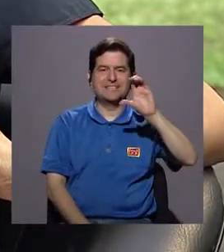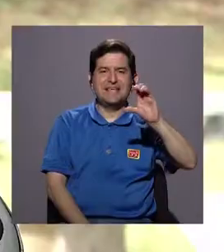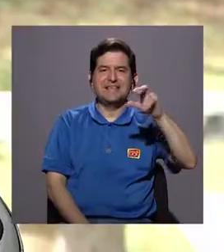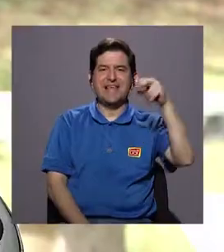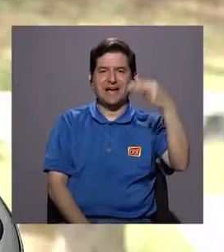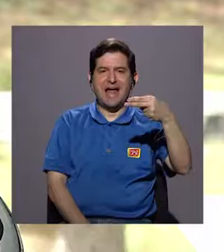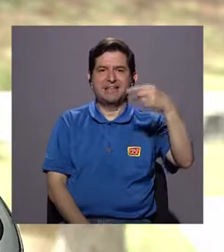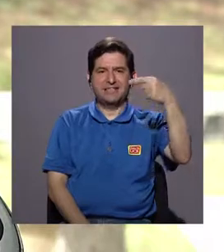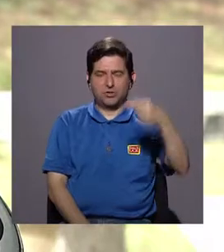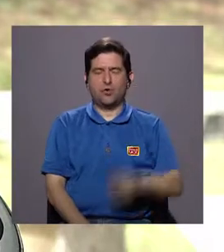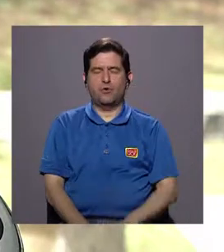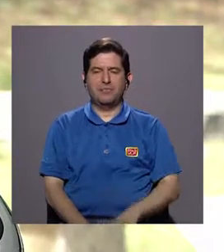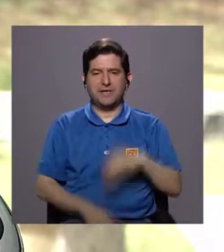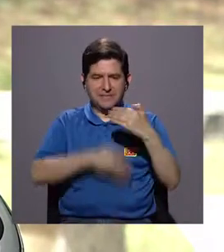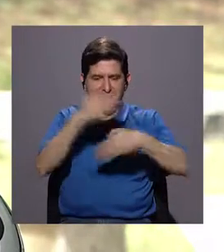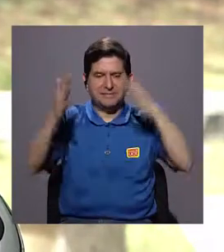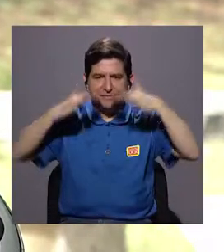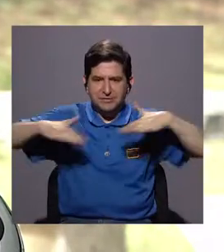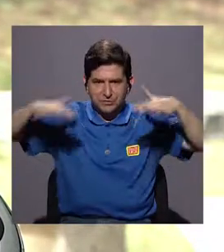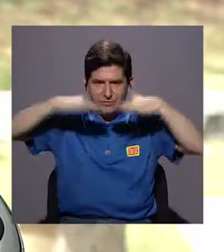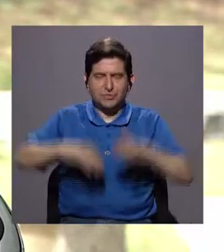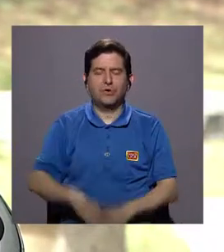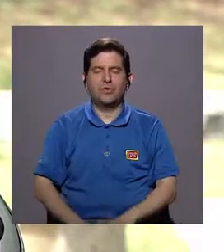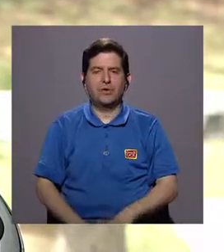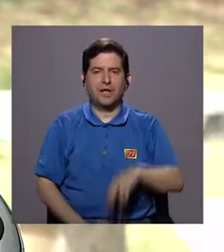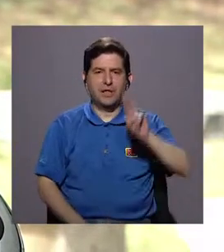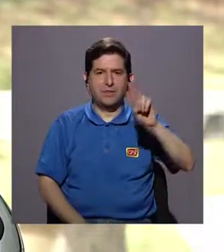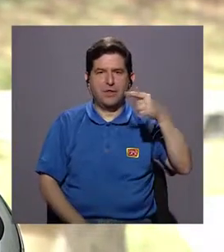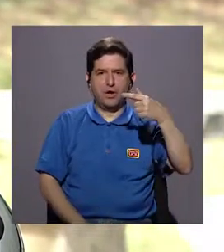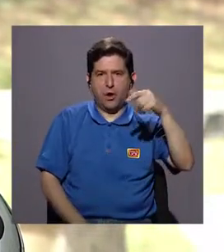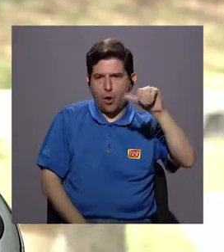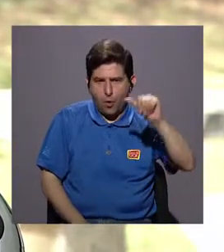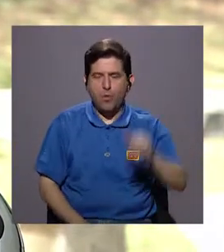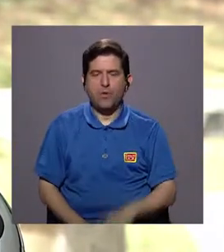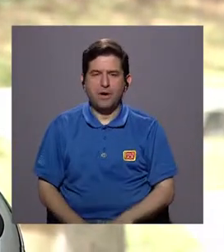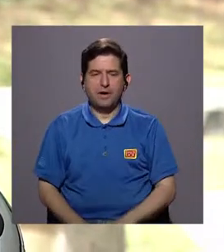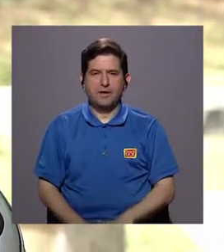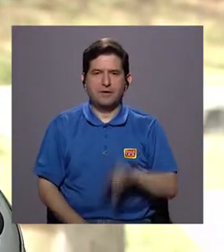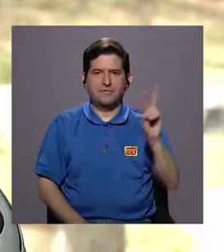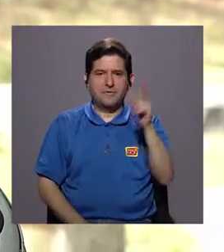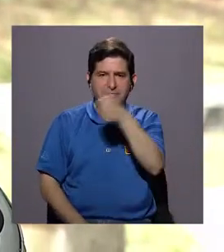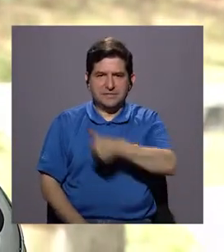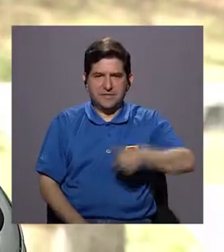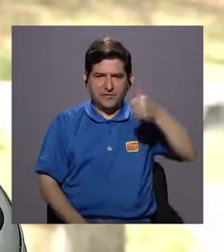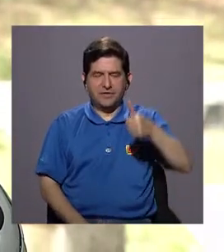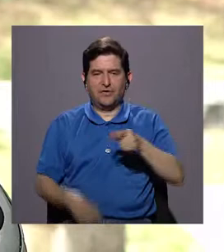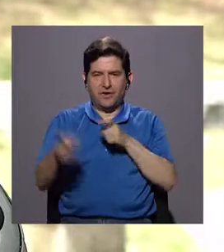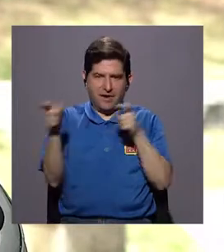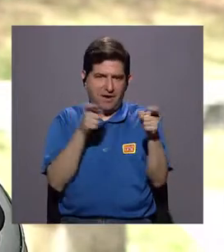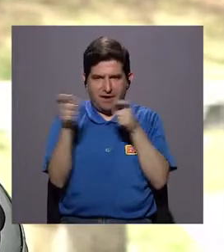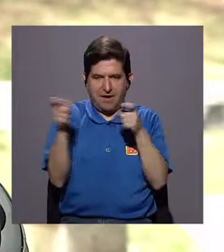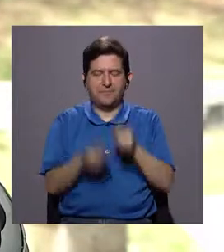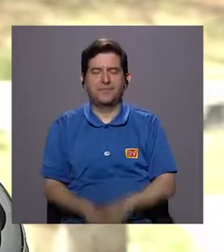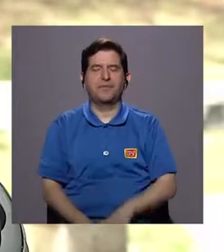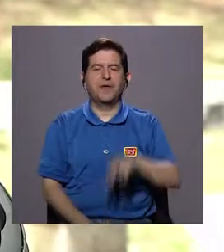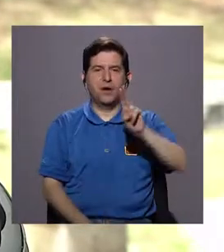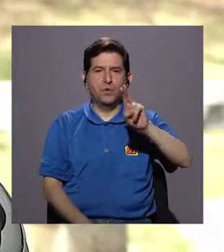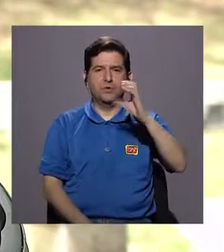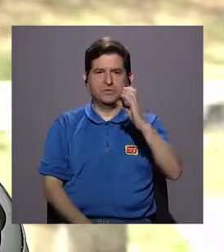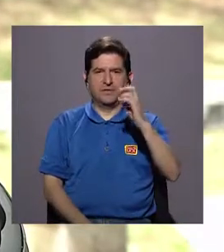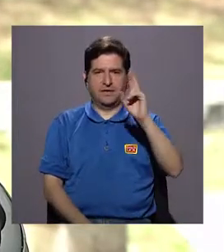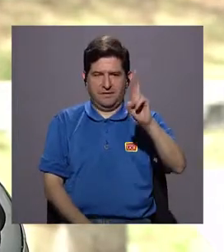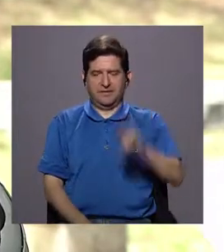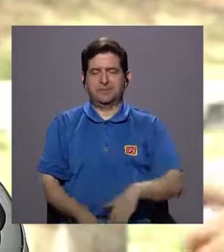Cintia Hernández Gómez, ella es gestora ambiental de la unidad de gestión ambiental de la Vicerrectoría de Administración de la